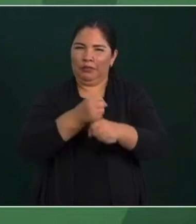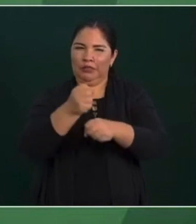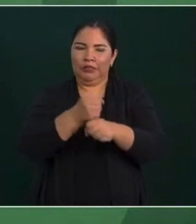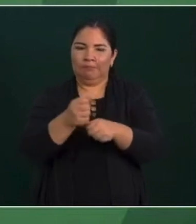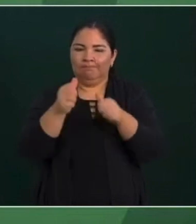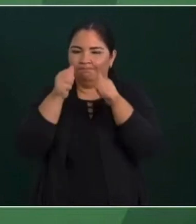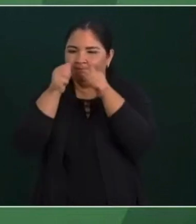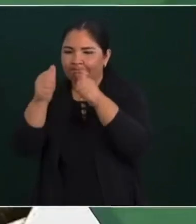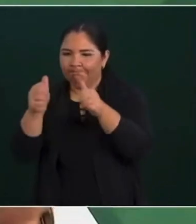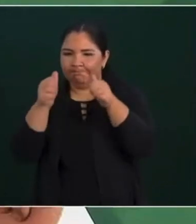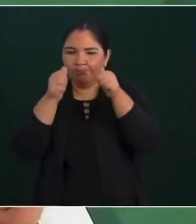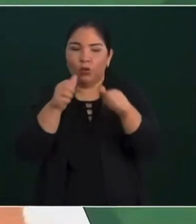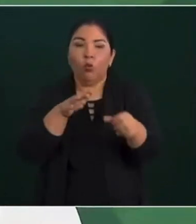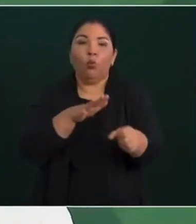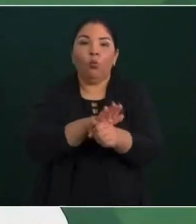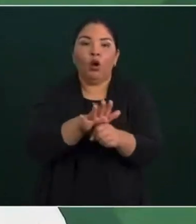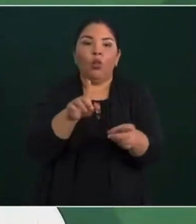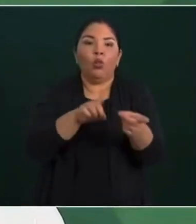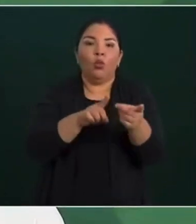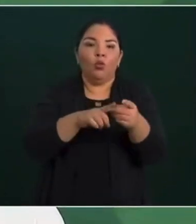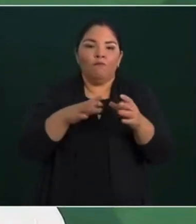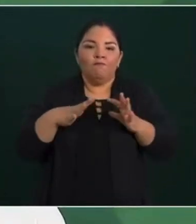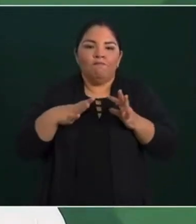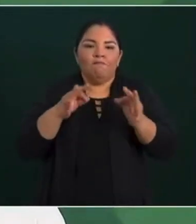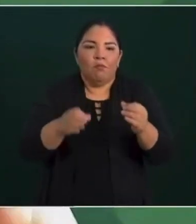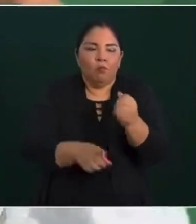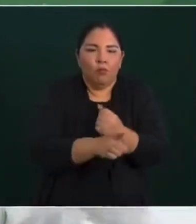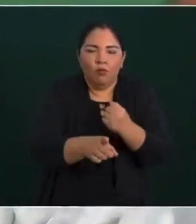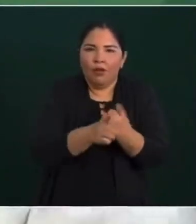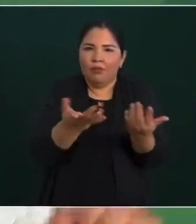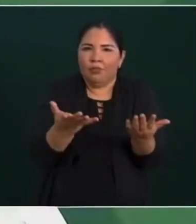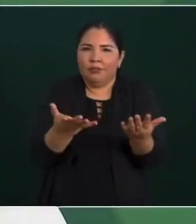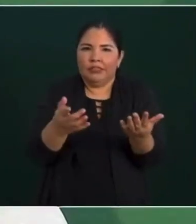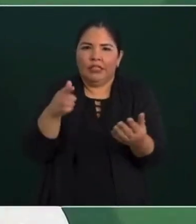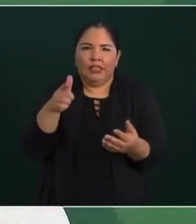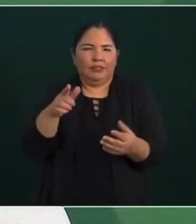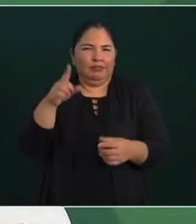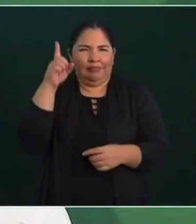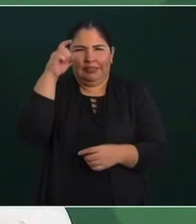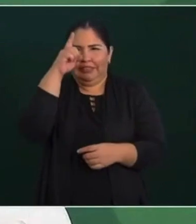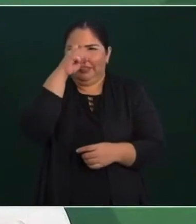que originan la violencia. Es un desafío,